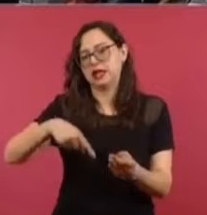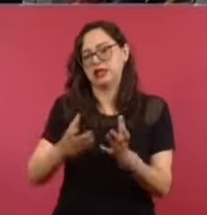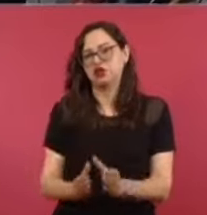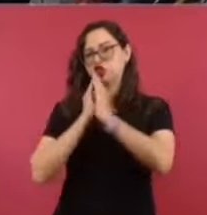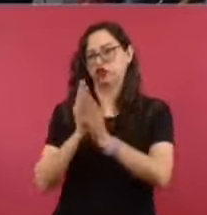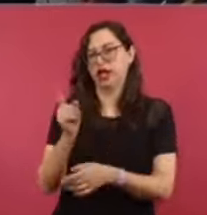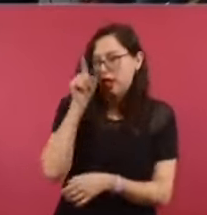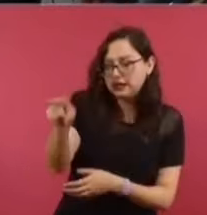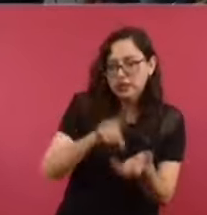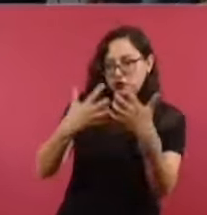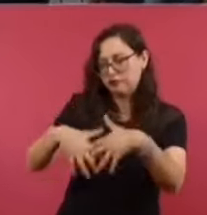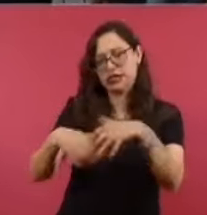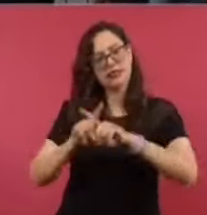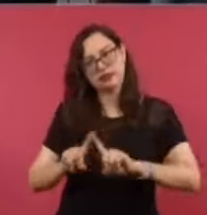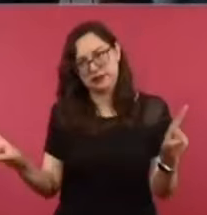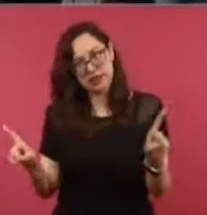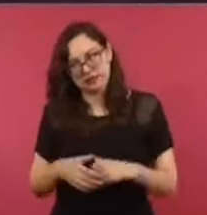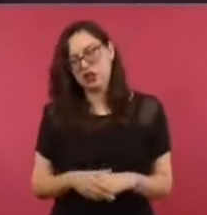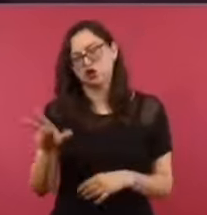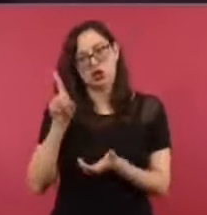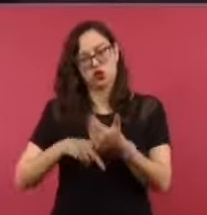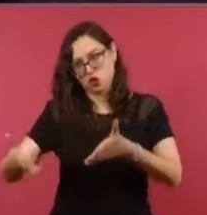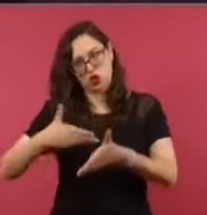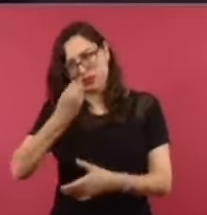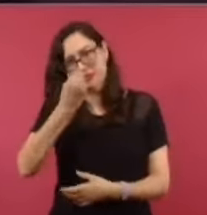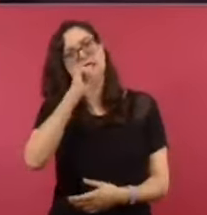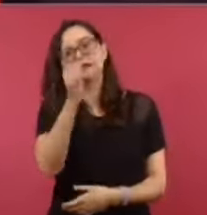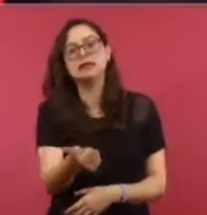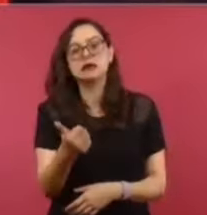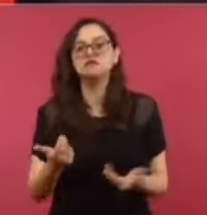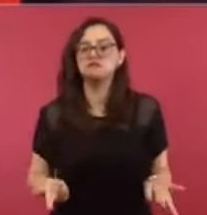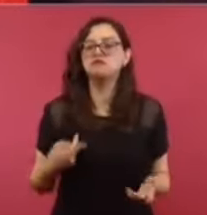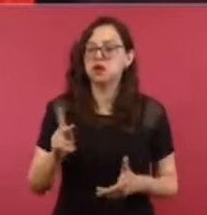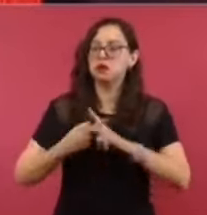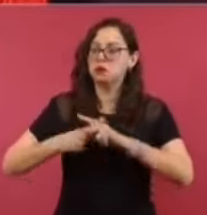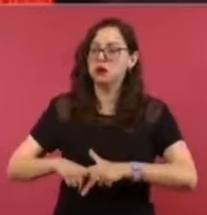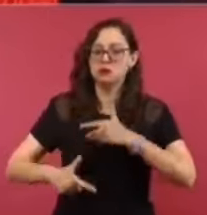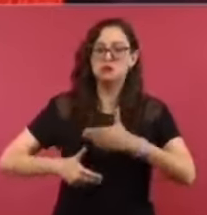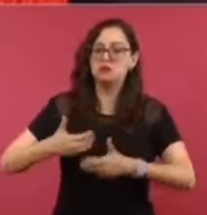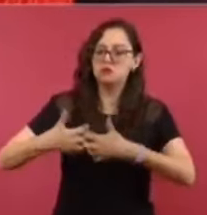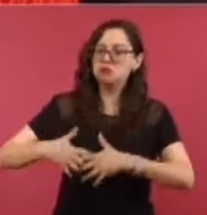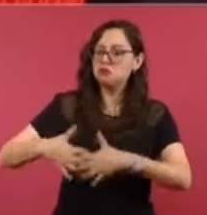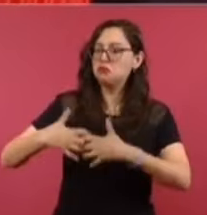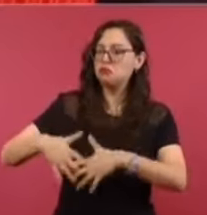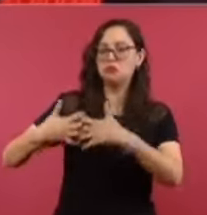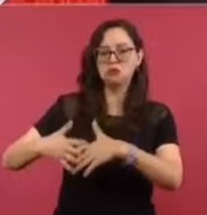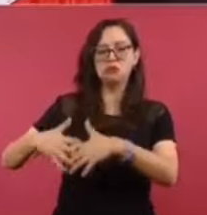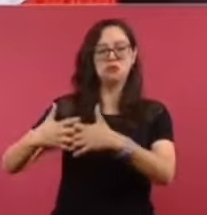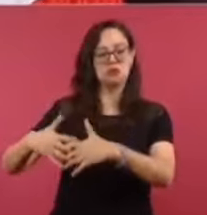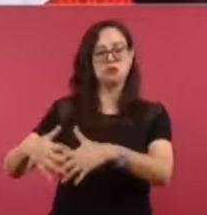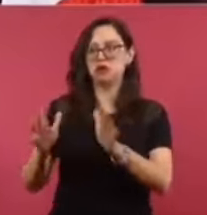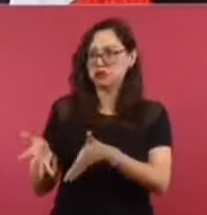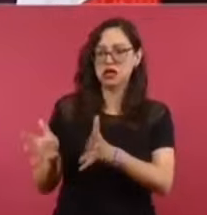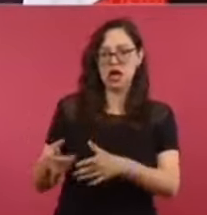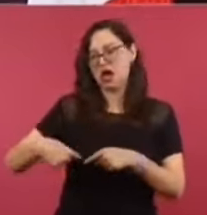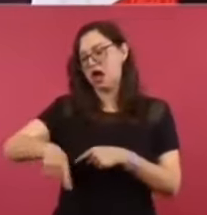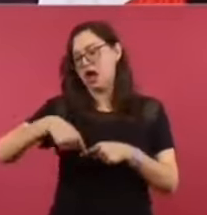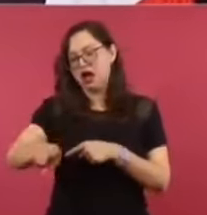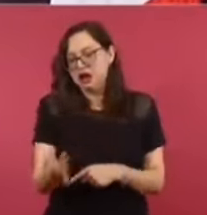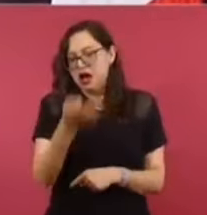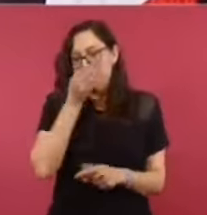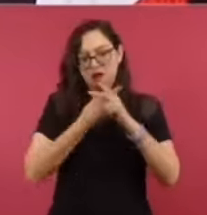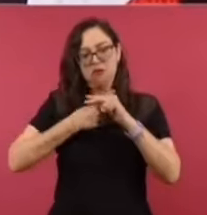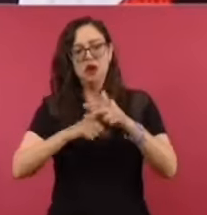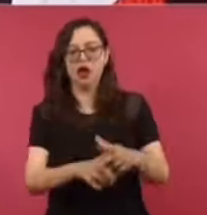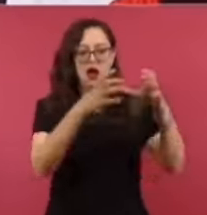o te la ayudas. Pero ya va a empezar a producir en unos días más